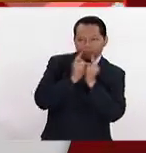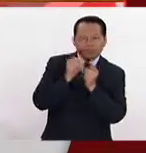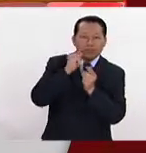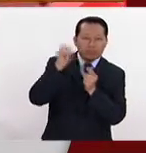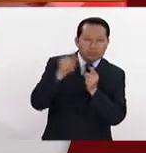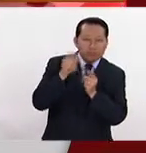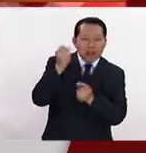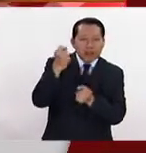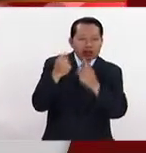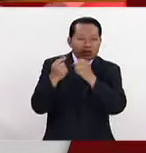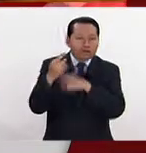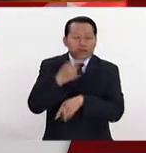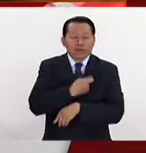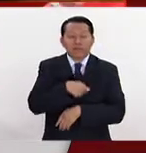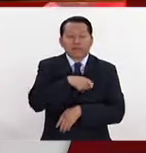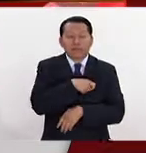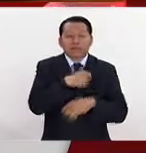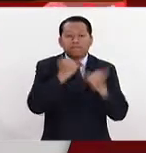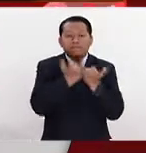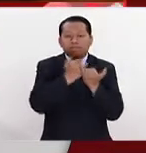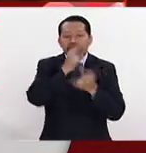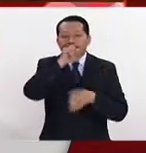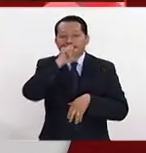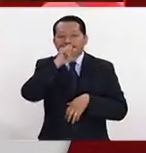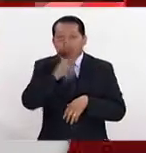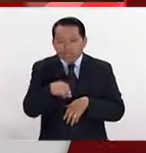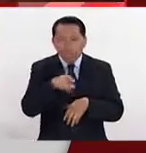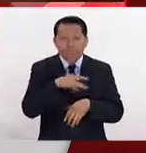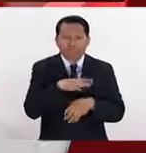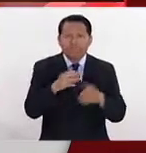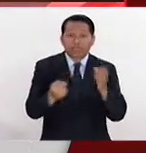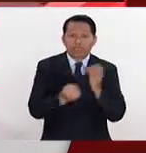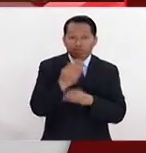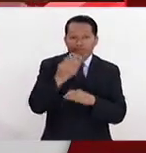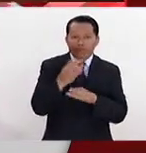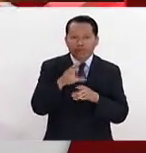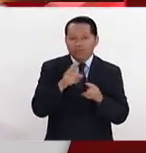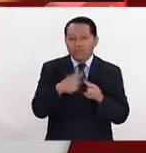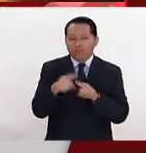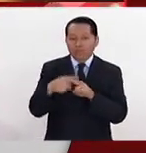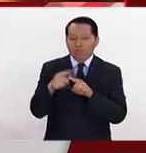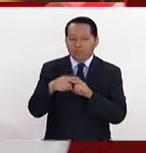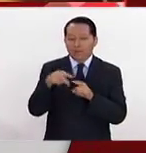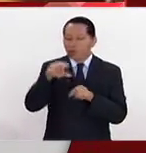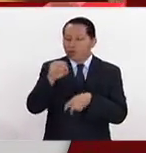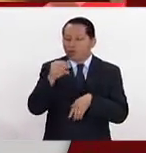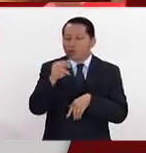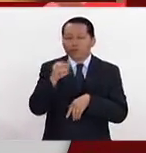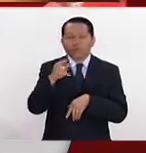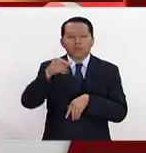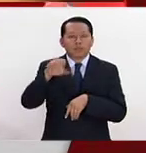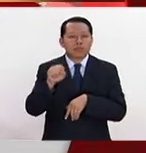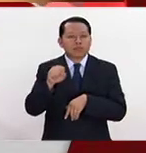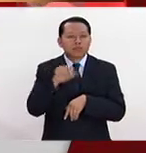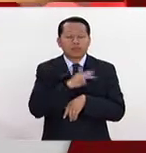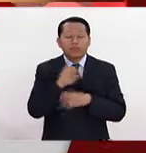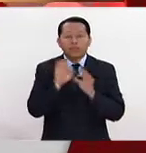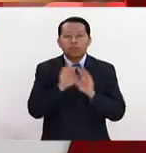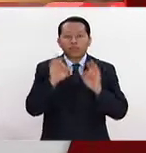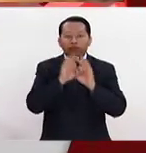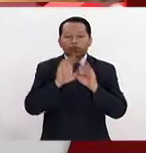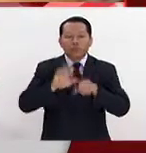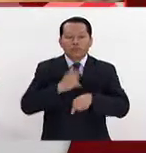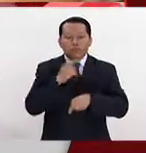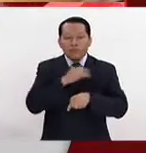pintores españoles y naturalmente los pintores novohispanos, que esto pues para nosotros es muy importante porque también podemos de esta